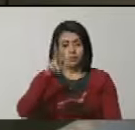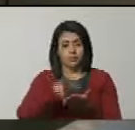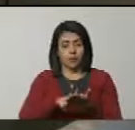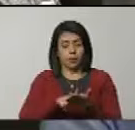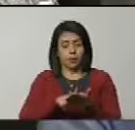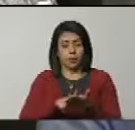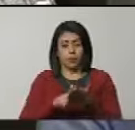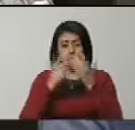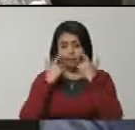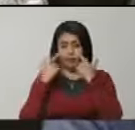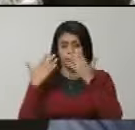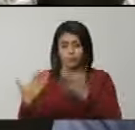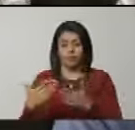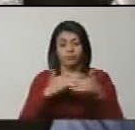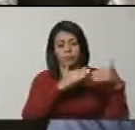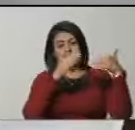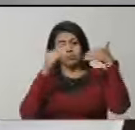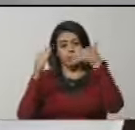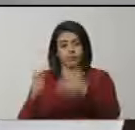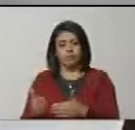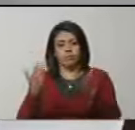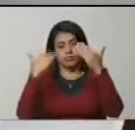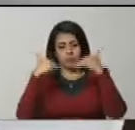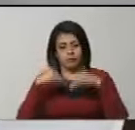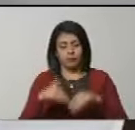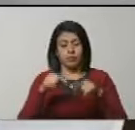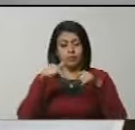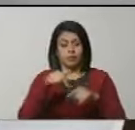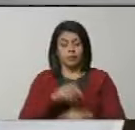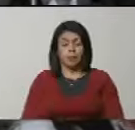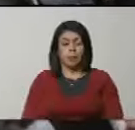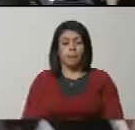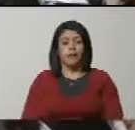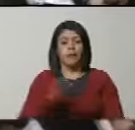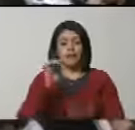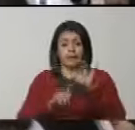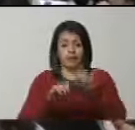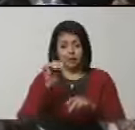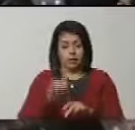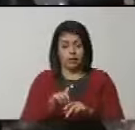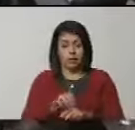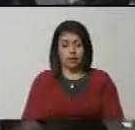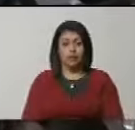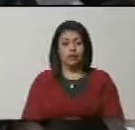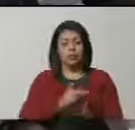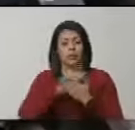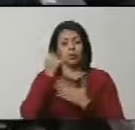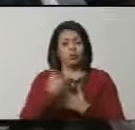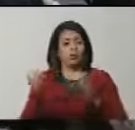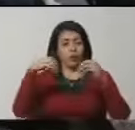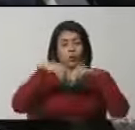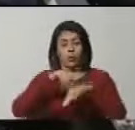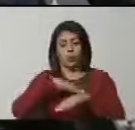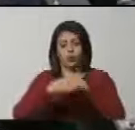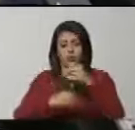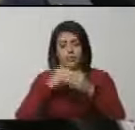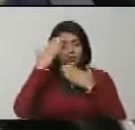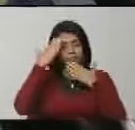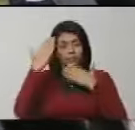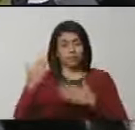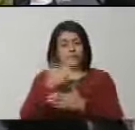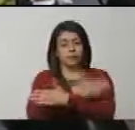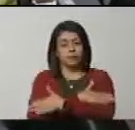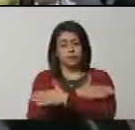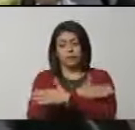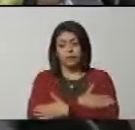Queda aprobado, se difiere el punto. Siguiente punto del orden del día, ciudadana secretaria. Proyecto de acuerdo en salutación